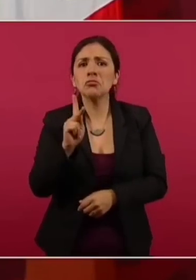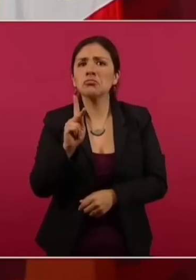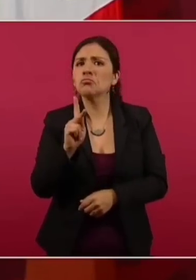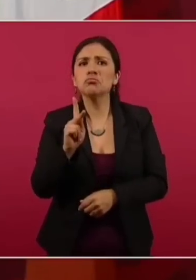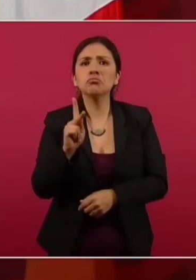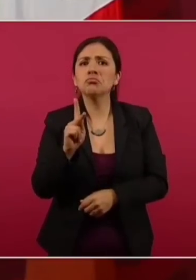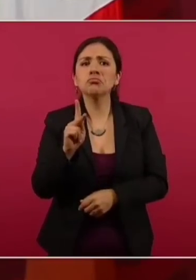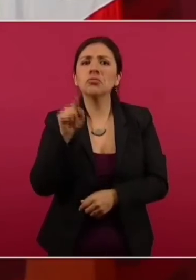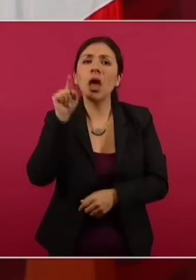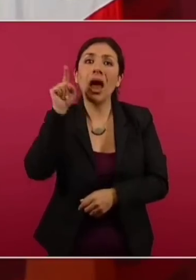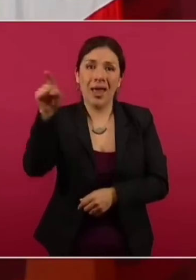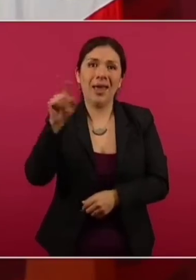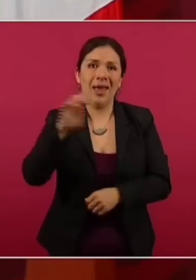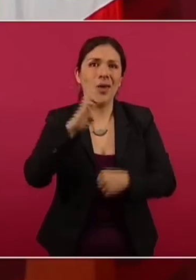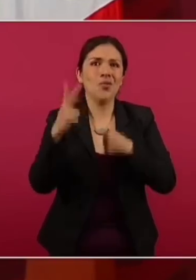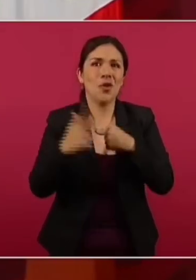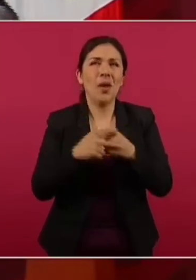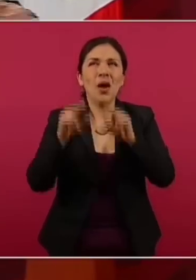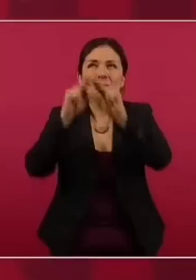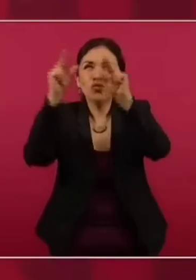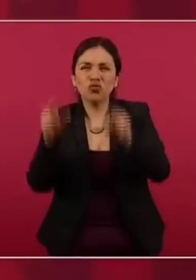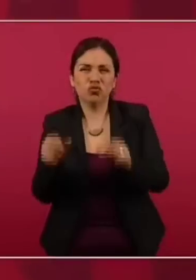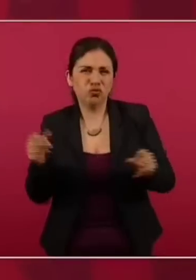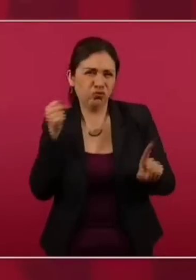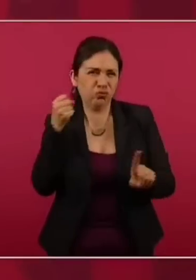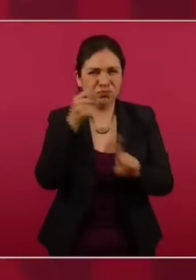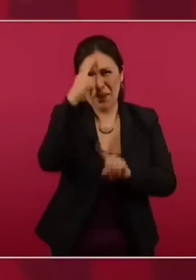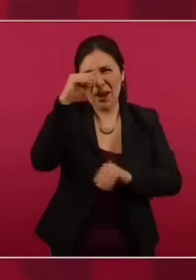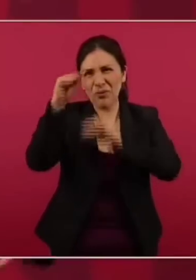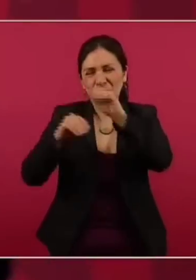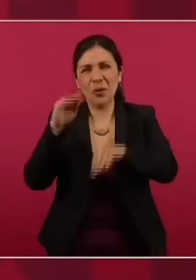congelándolo, no tienen instalaciones suficientes.